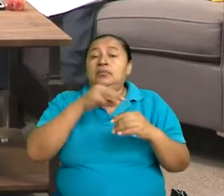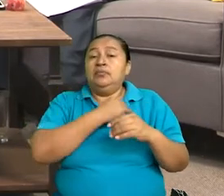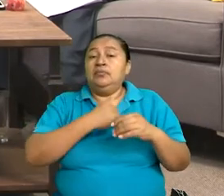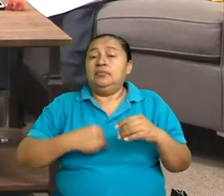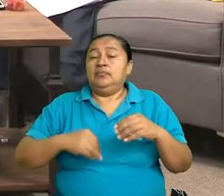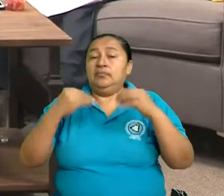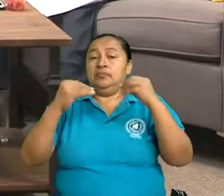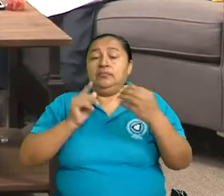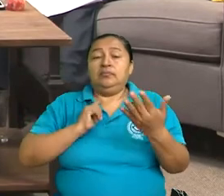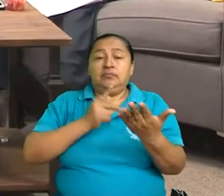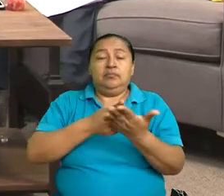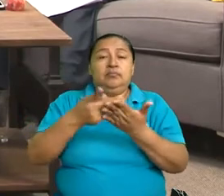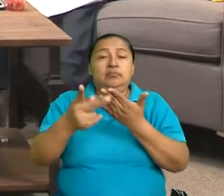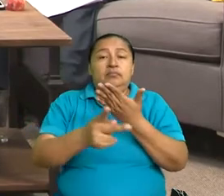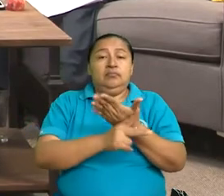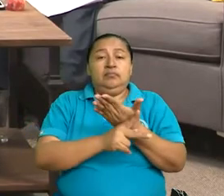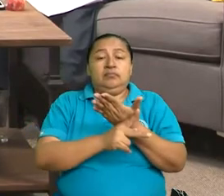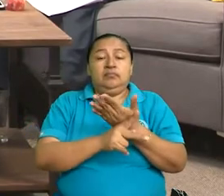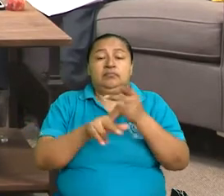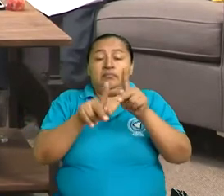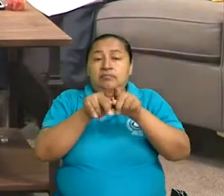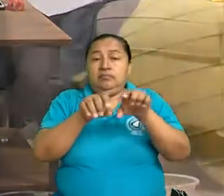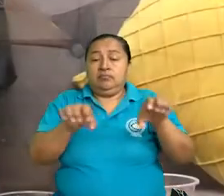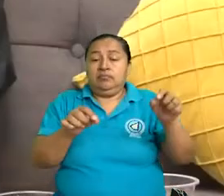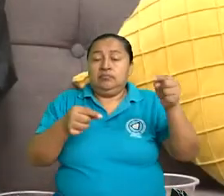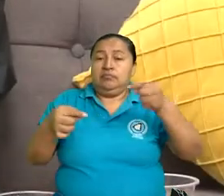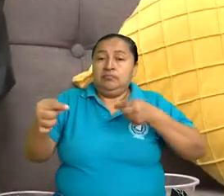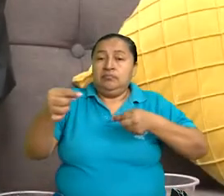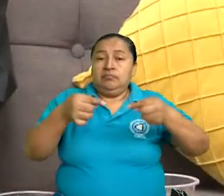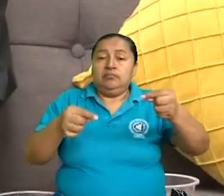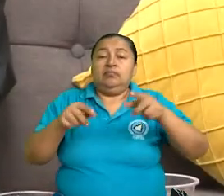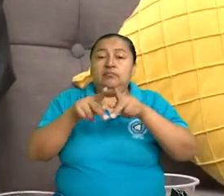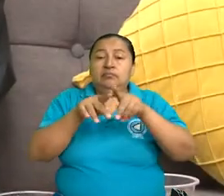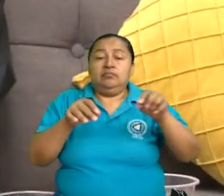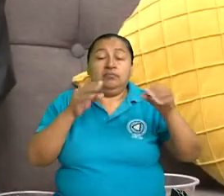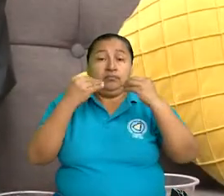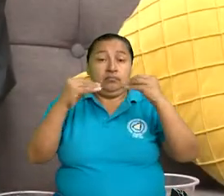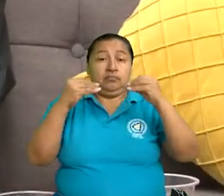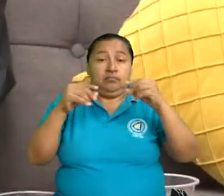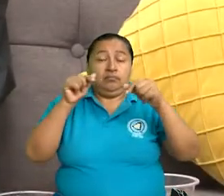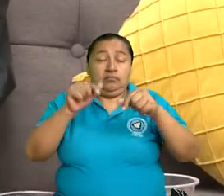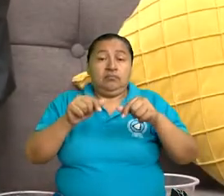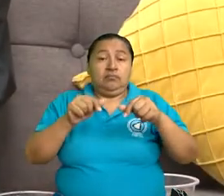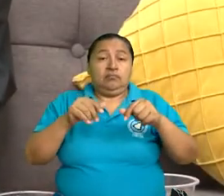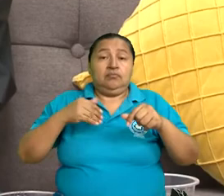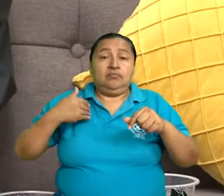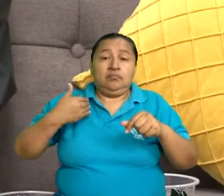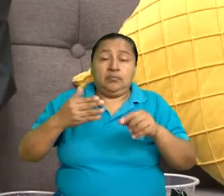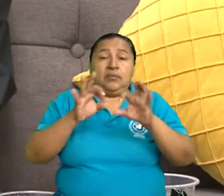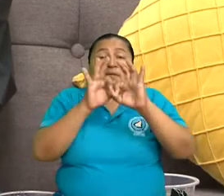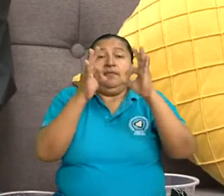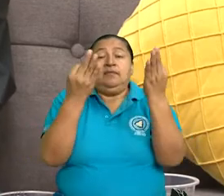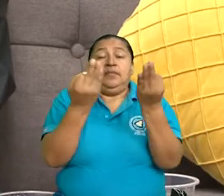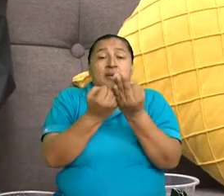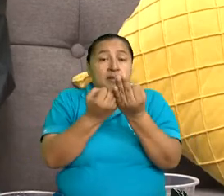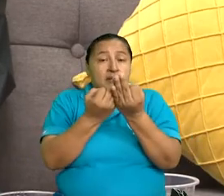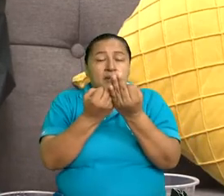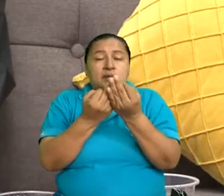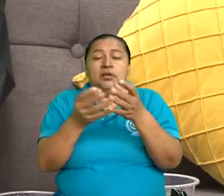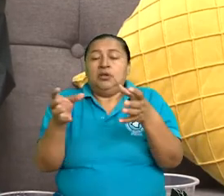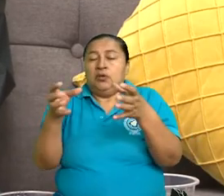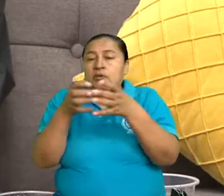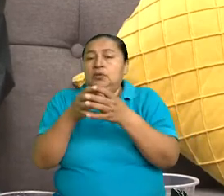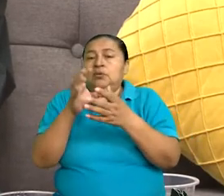tiene un programa, tiene un plan estratégico, un plan de educación familiar y